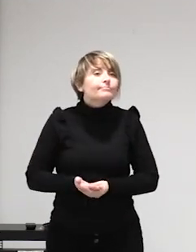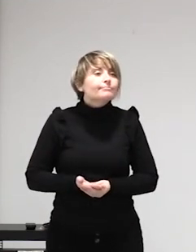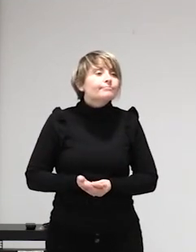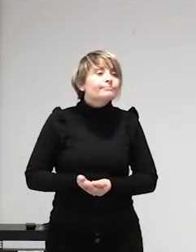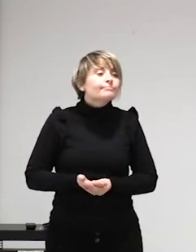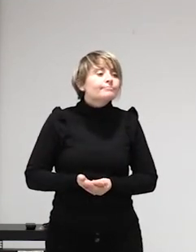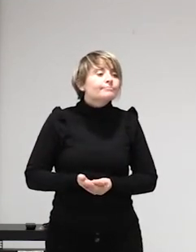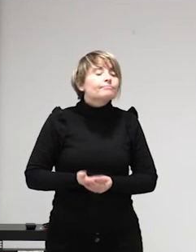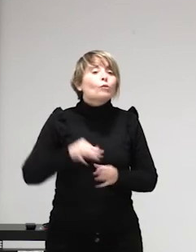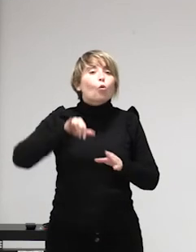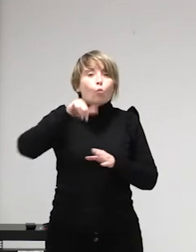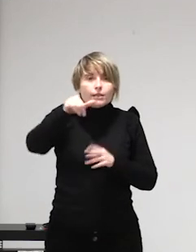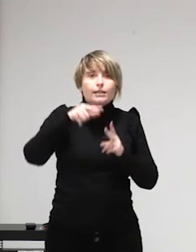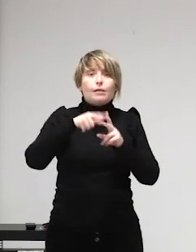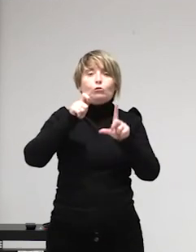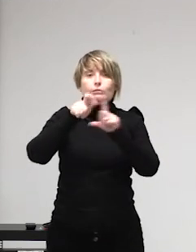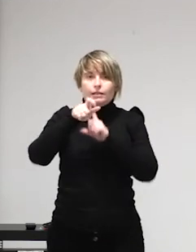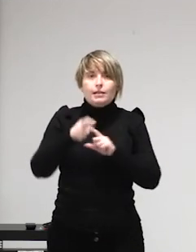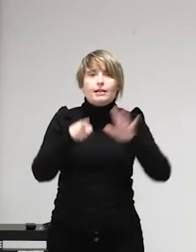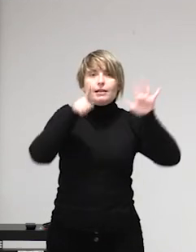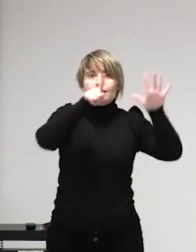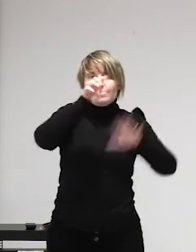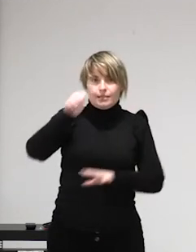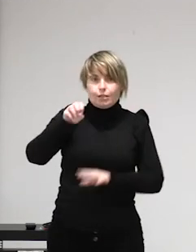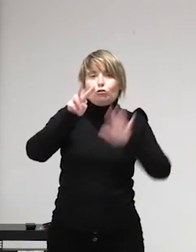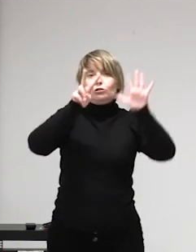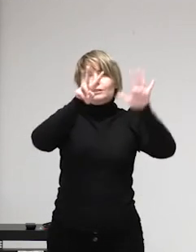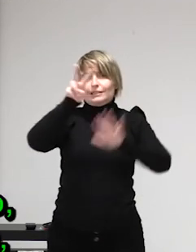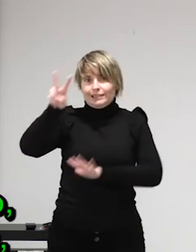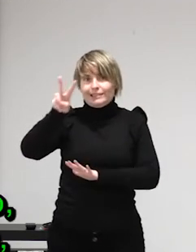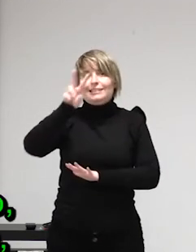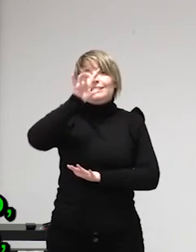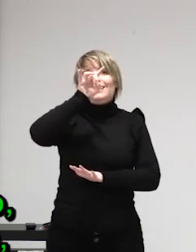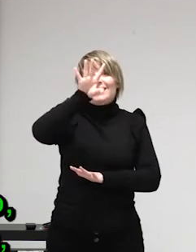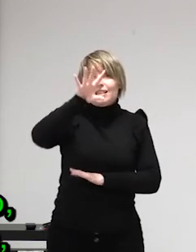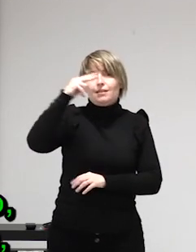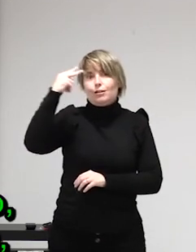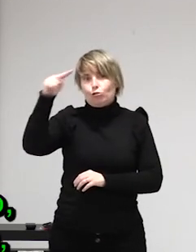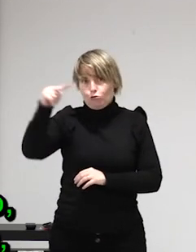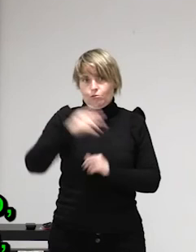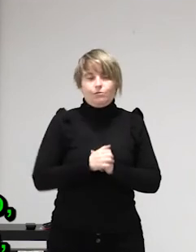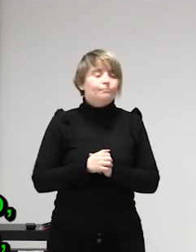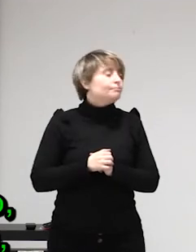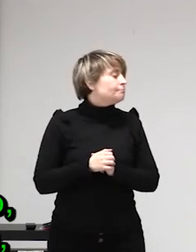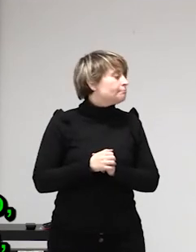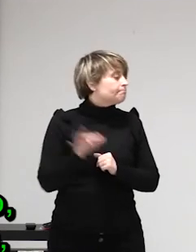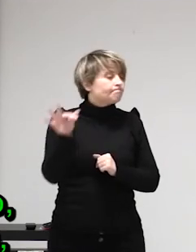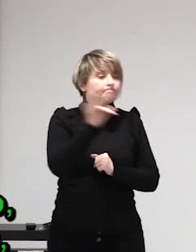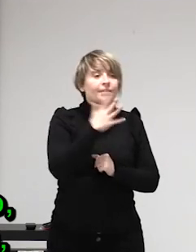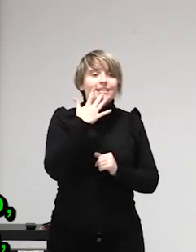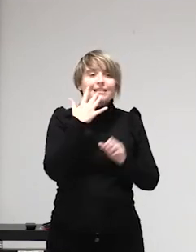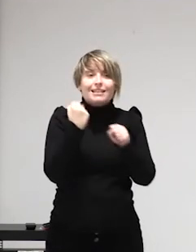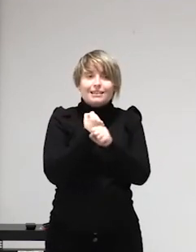eso sí también hay compañeras que están trabajando para hacer otros imaginarios ¿no? pues eso que están haciendo pues porno que están haciendo porno